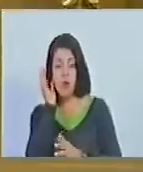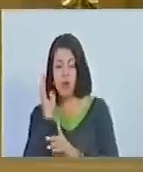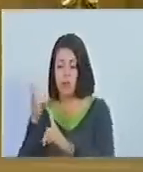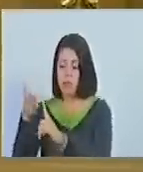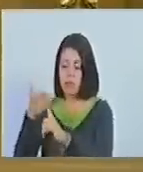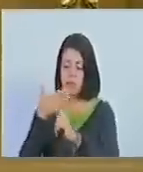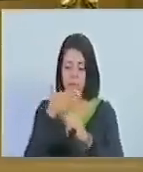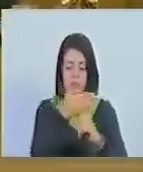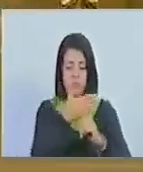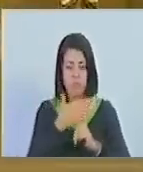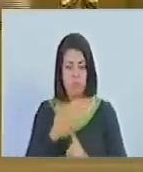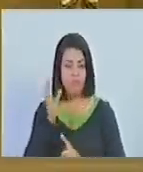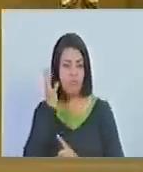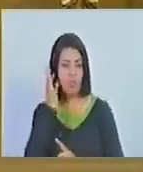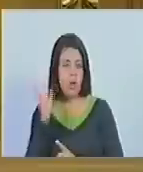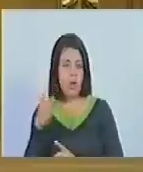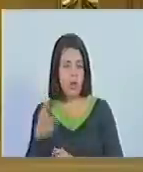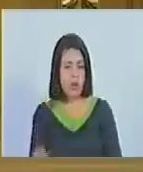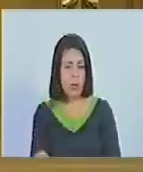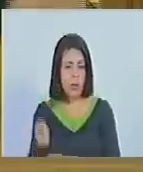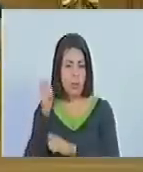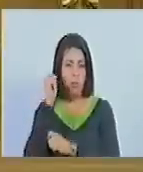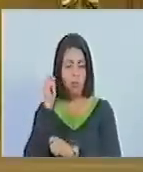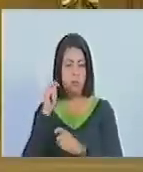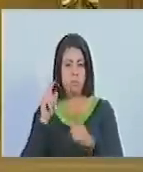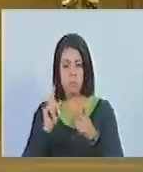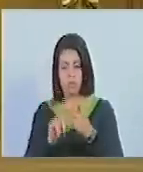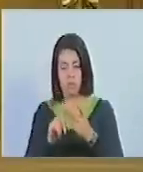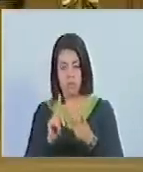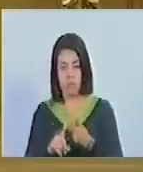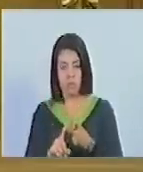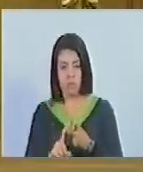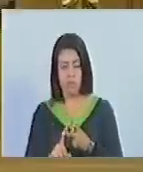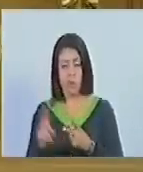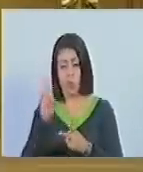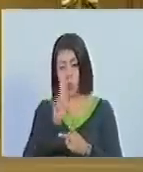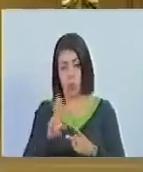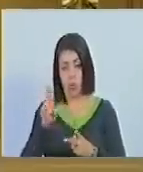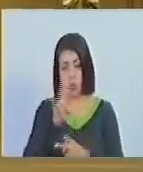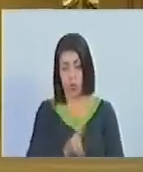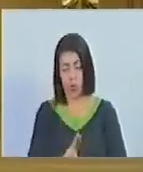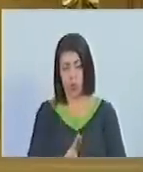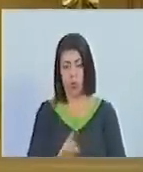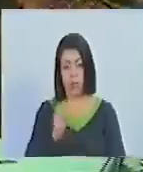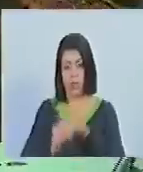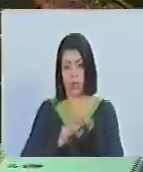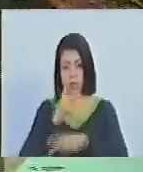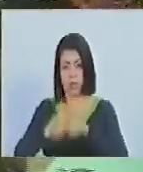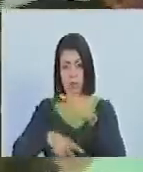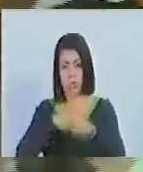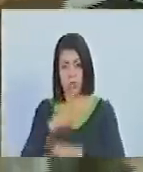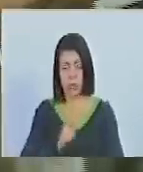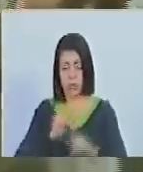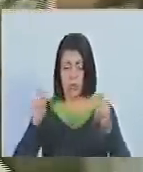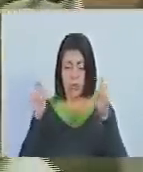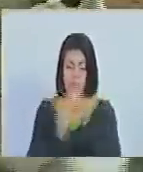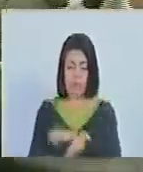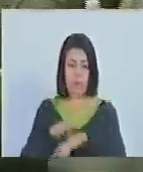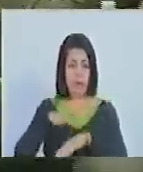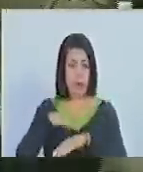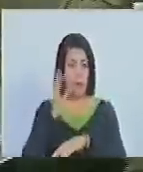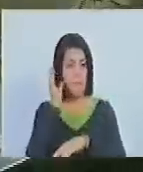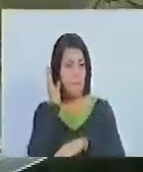aquellas mujeres que pescan aquellas mujeres que usan una nasa en el proceso de transformación